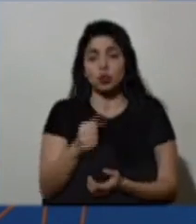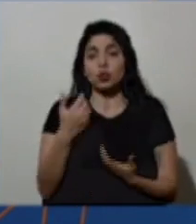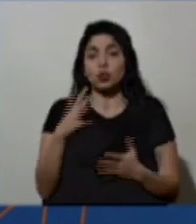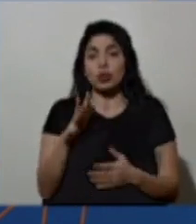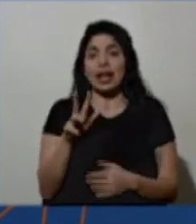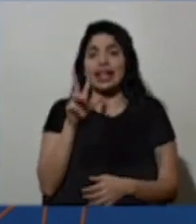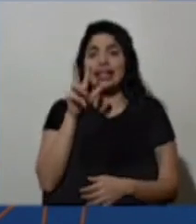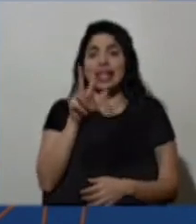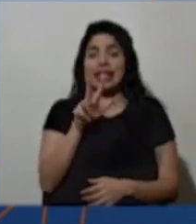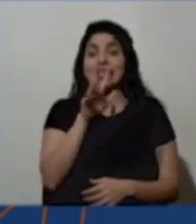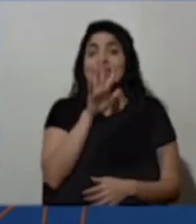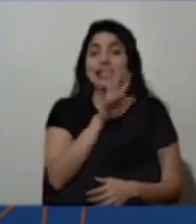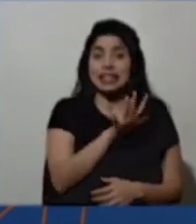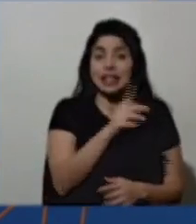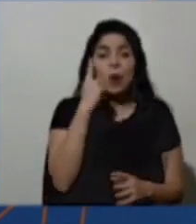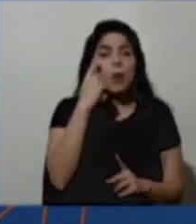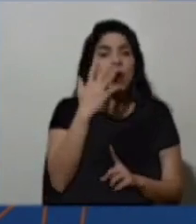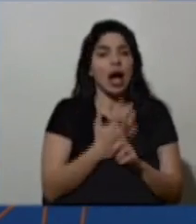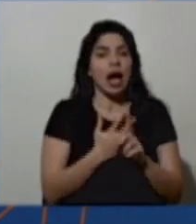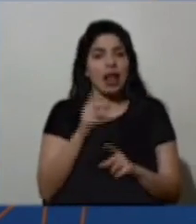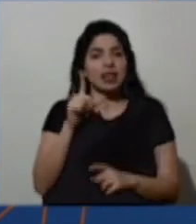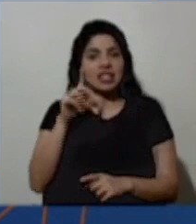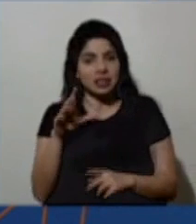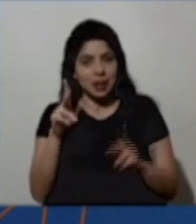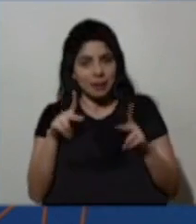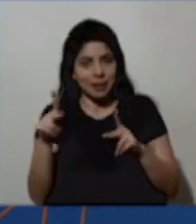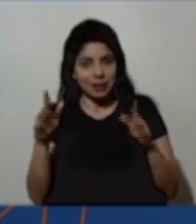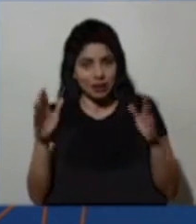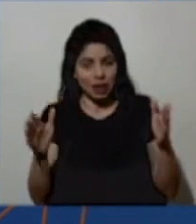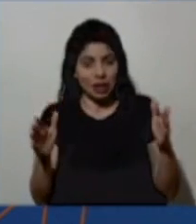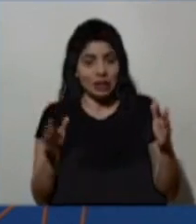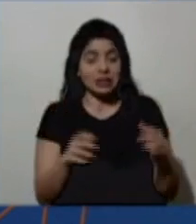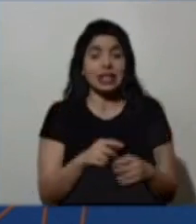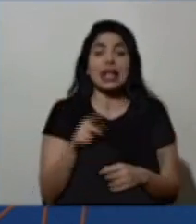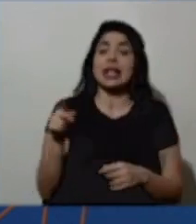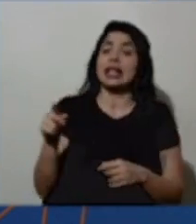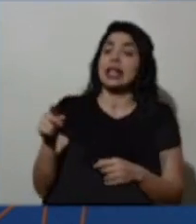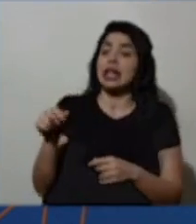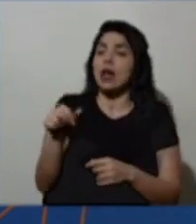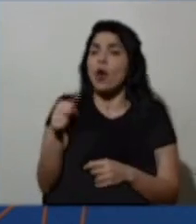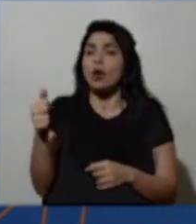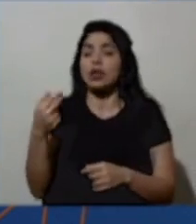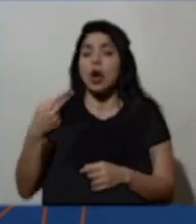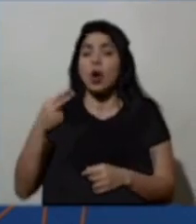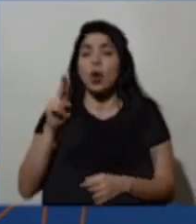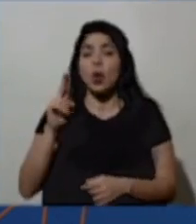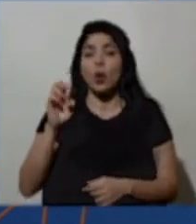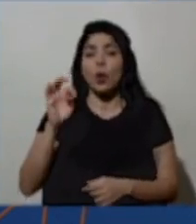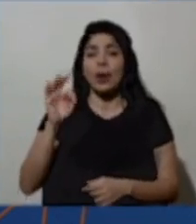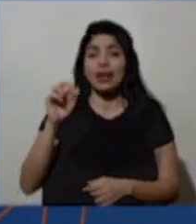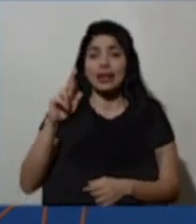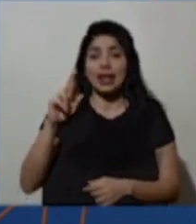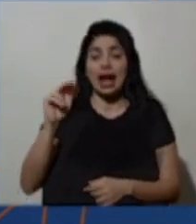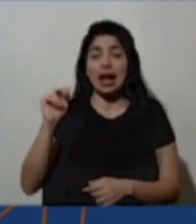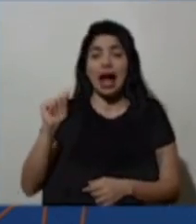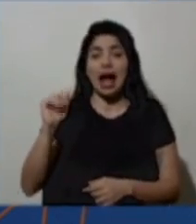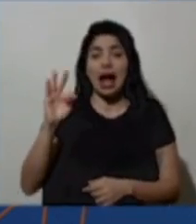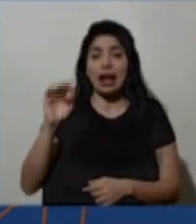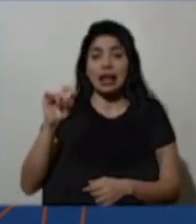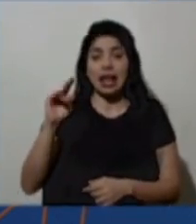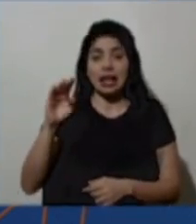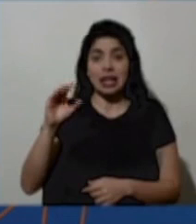dosis por cada 100 habitantes. Y la que cierra es Huetar Atlántico, que lleva 28